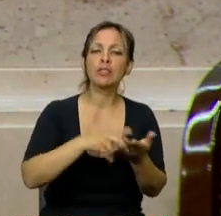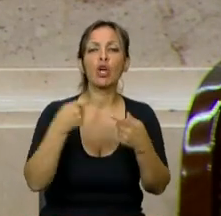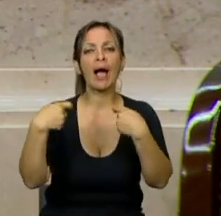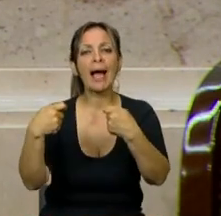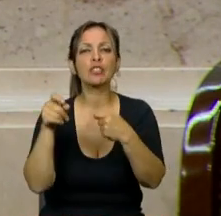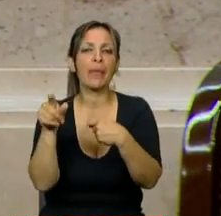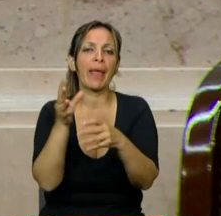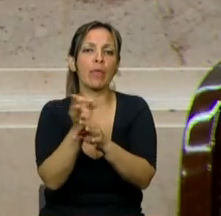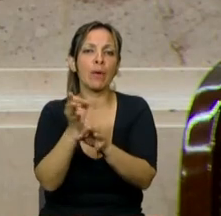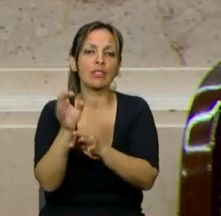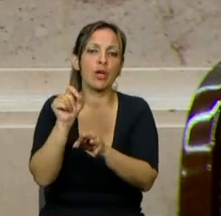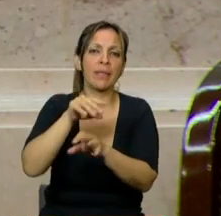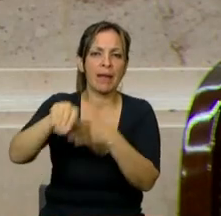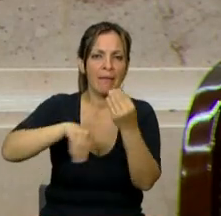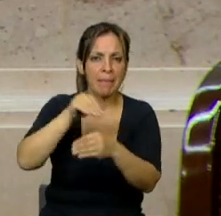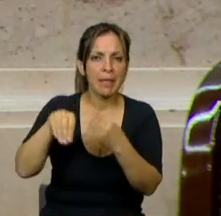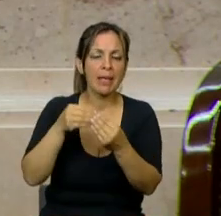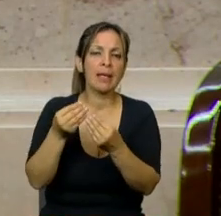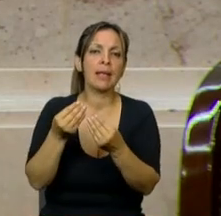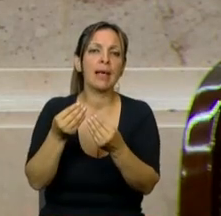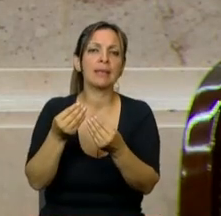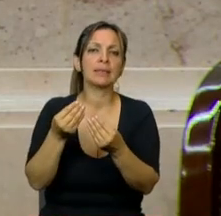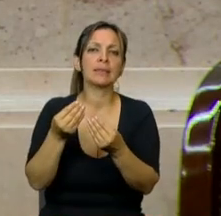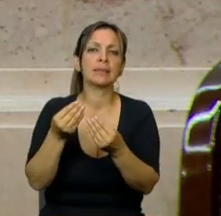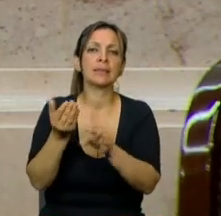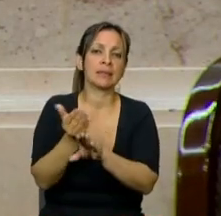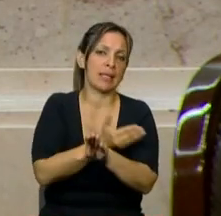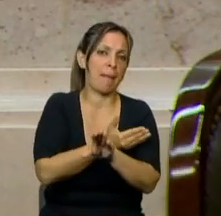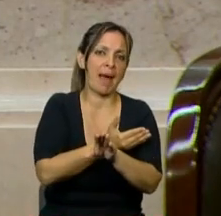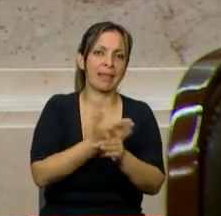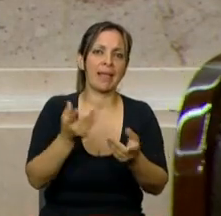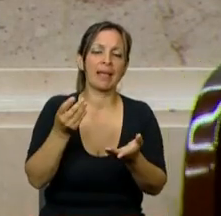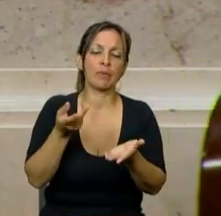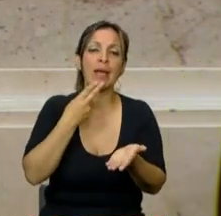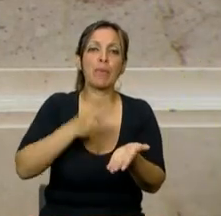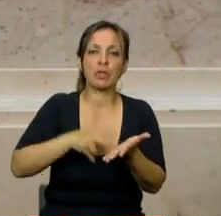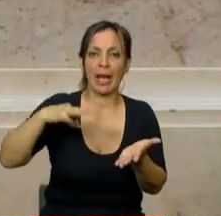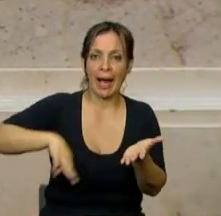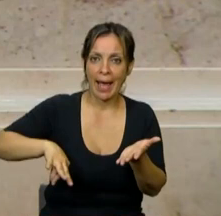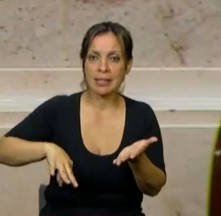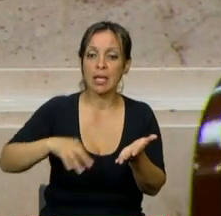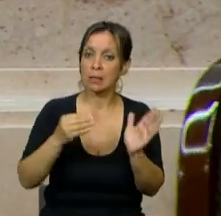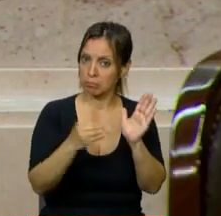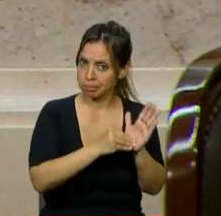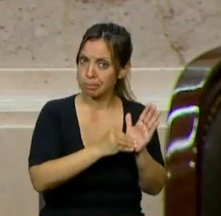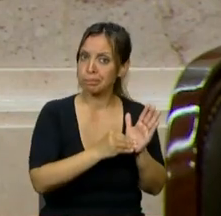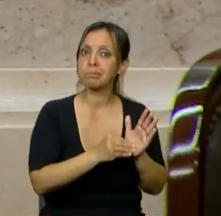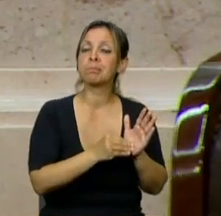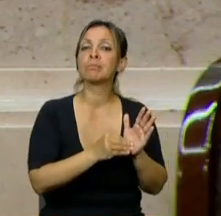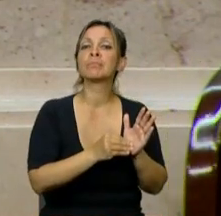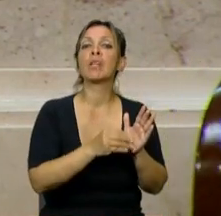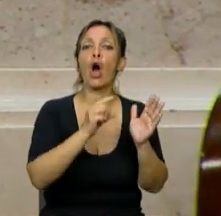educación de las familias en el impuesto a las ganancias, y está reflejado. O la cláusula